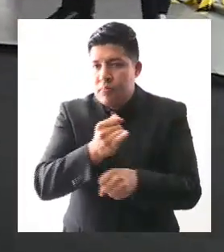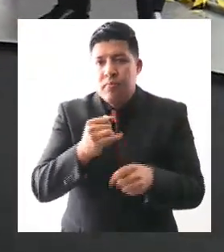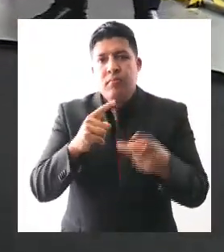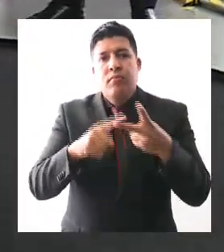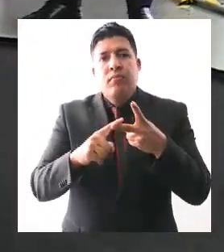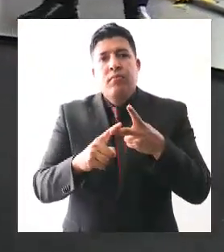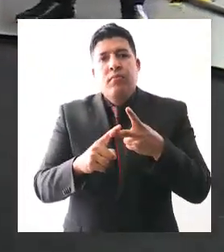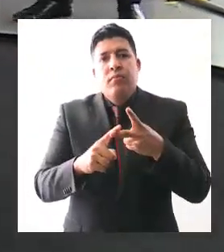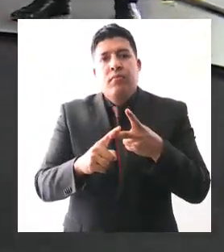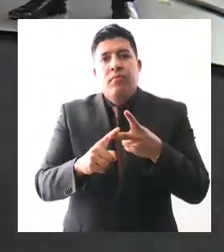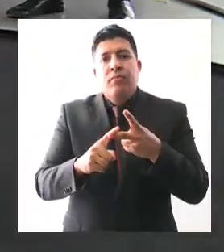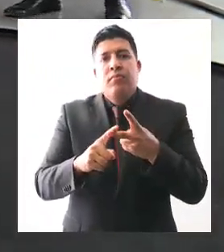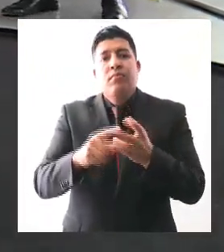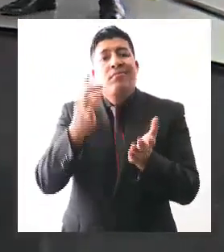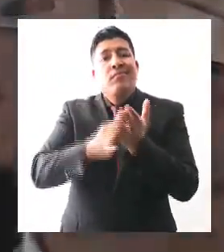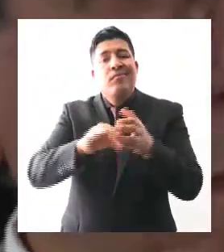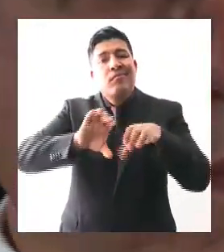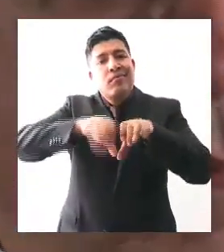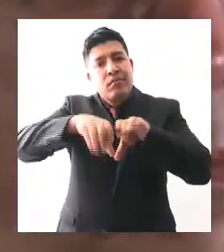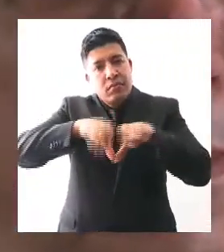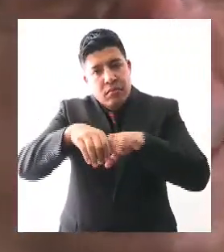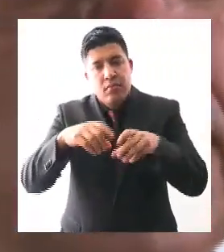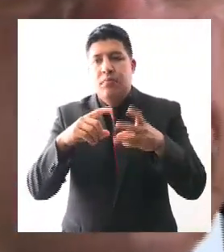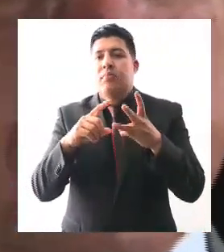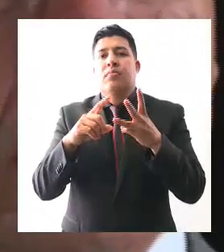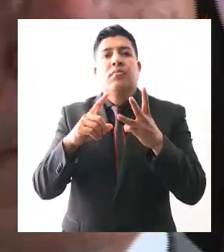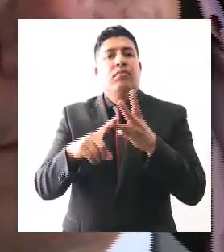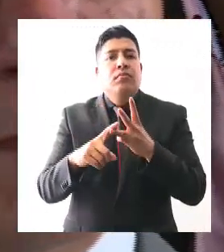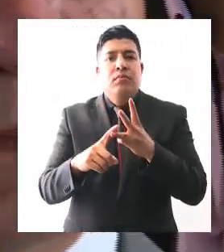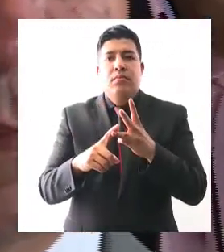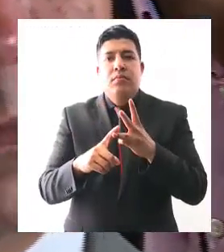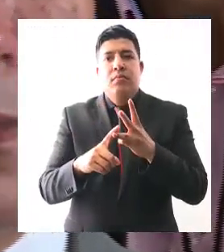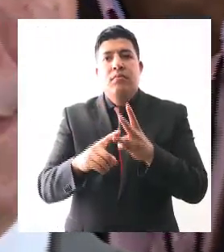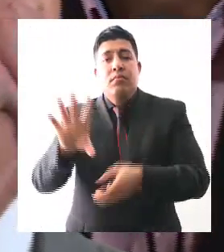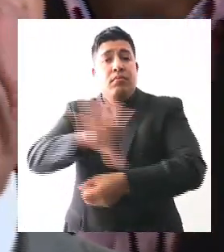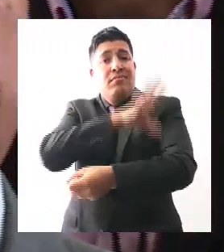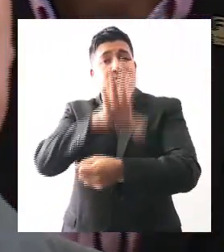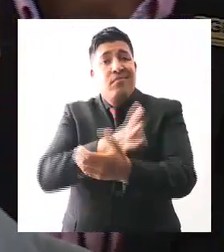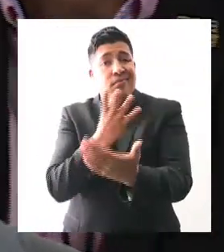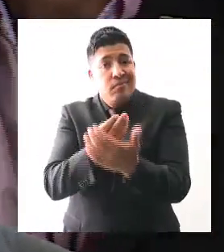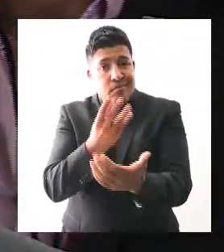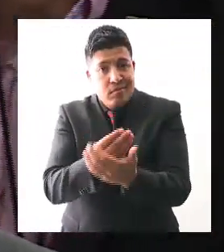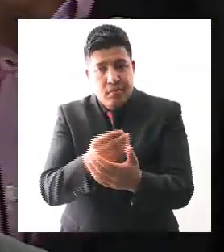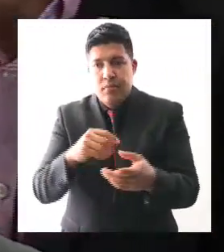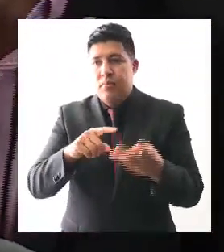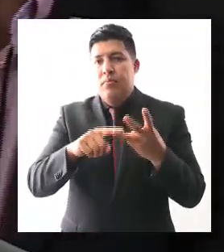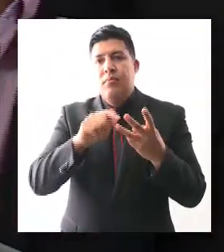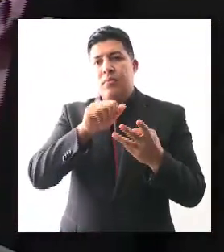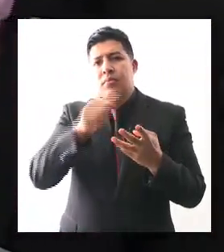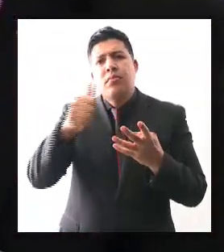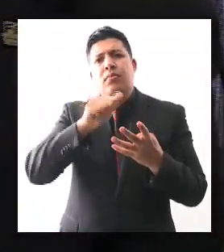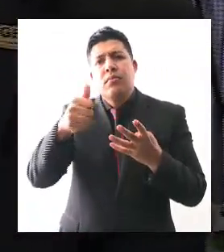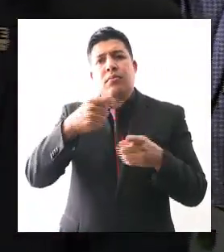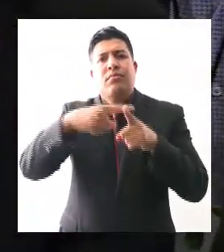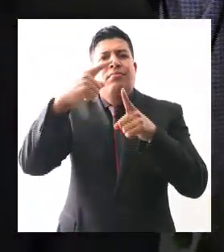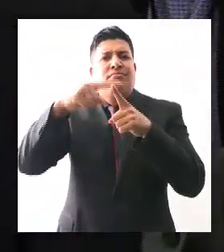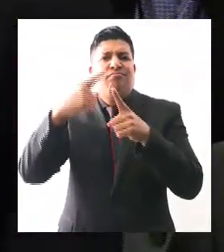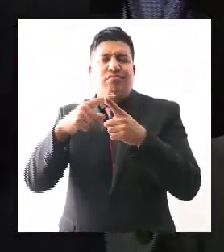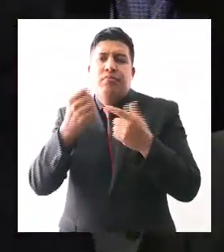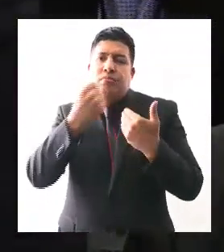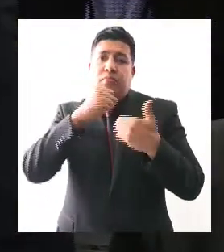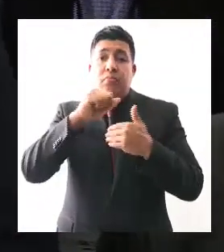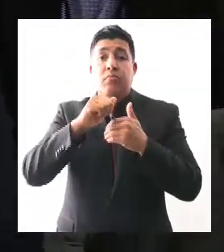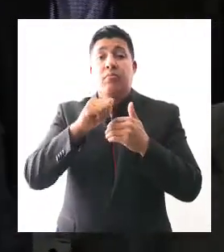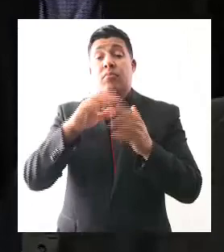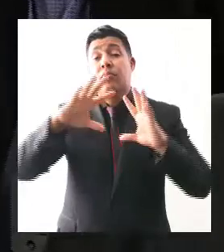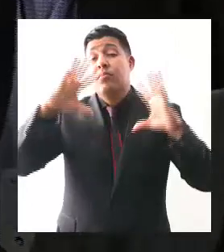en plomería, en reparación de electrodomésticos, en otro tipo de habilidades. Y bueno, ahí se atendieron a más